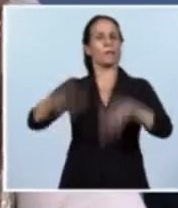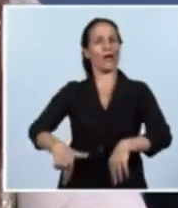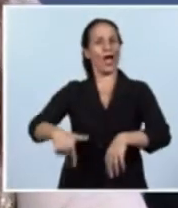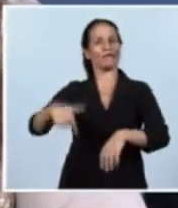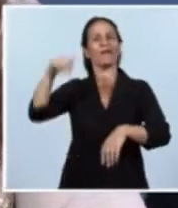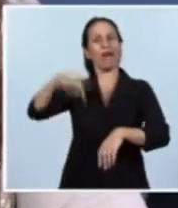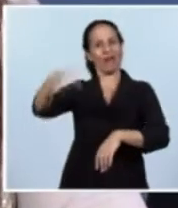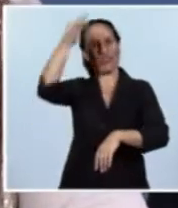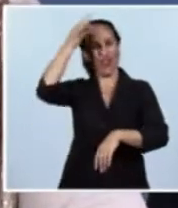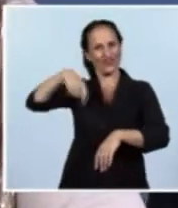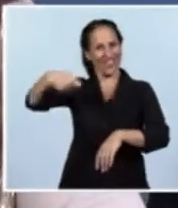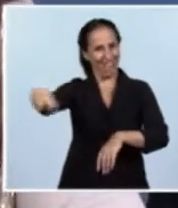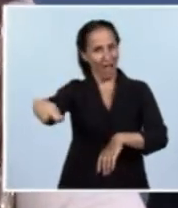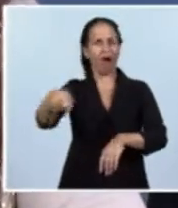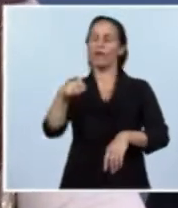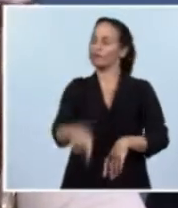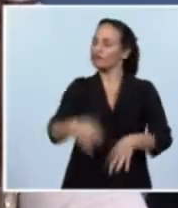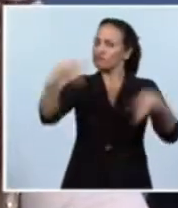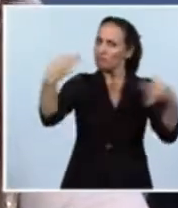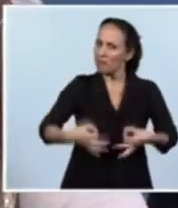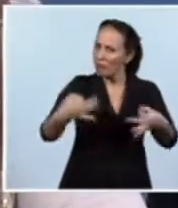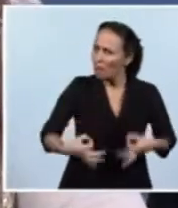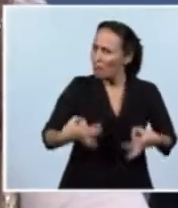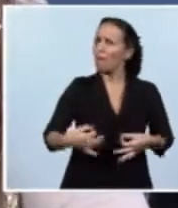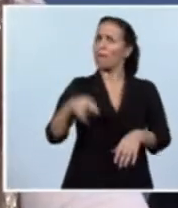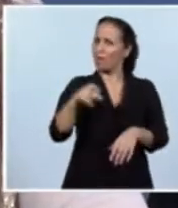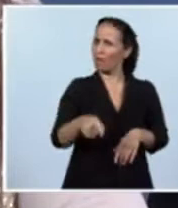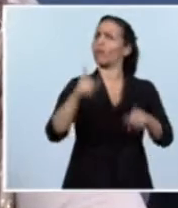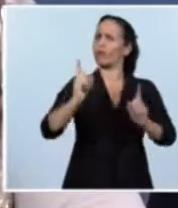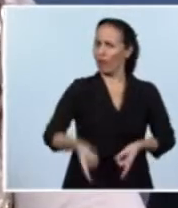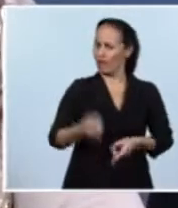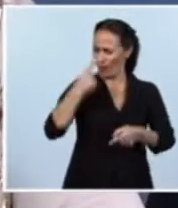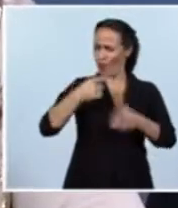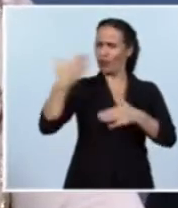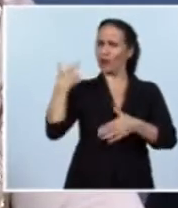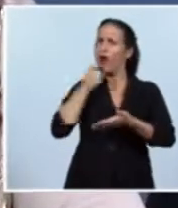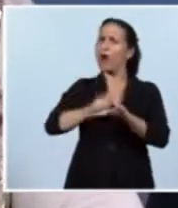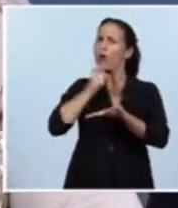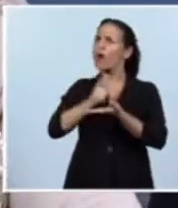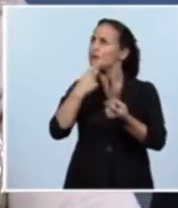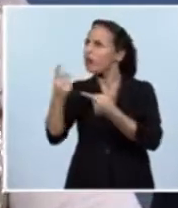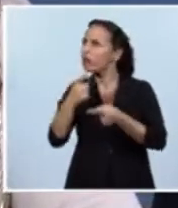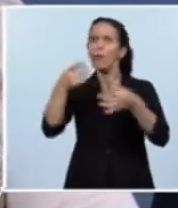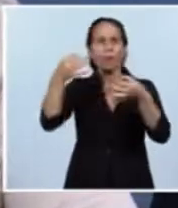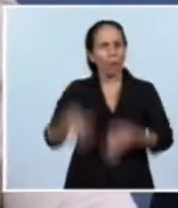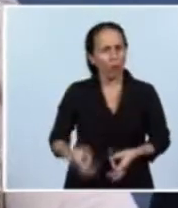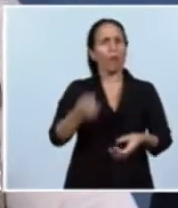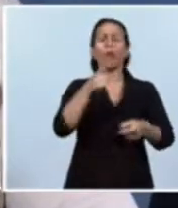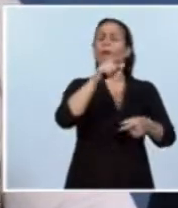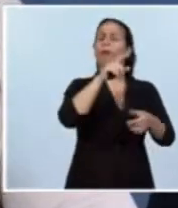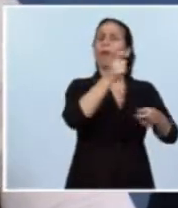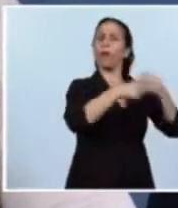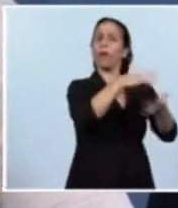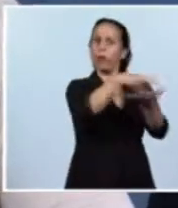que ha tenido un éxito fenomenal y que también ha marcado en las últimas encuestas un crecimiento en todos los centros